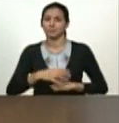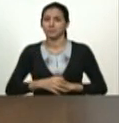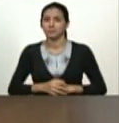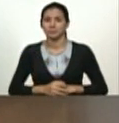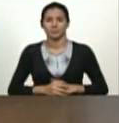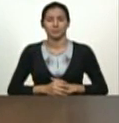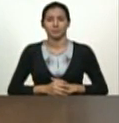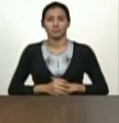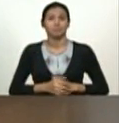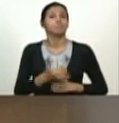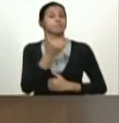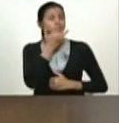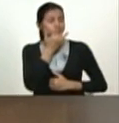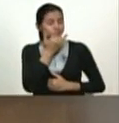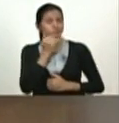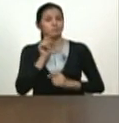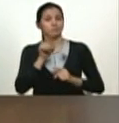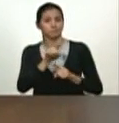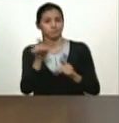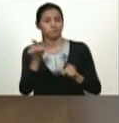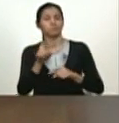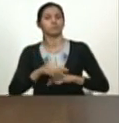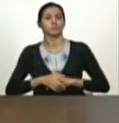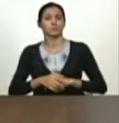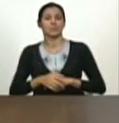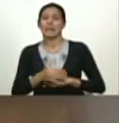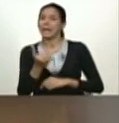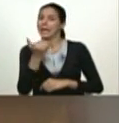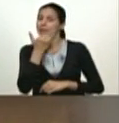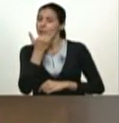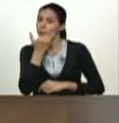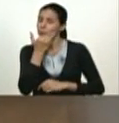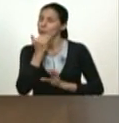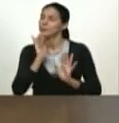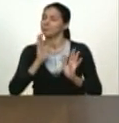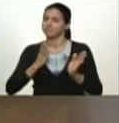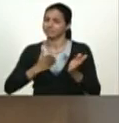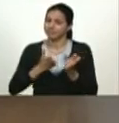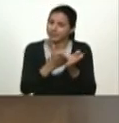se van a equivocar se metieron por el camino ¿verdad? bueno